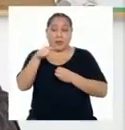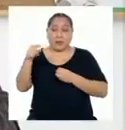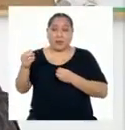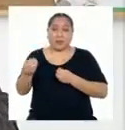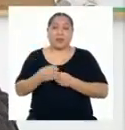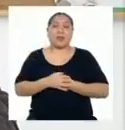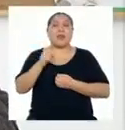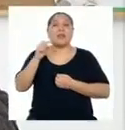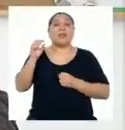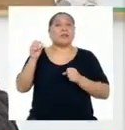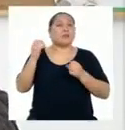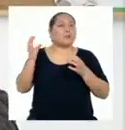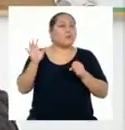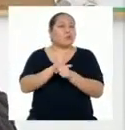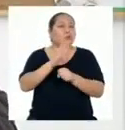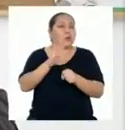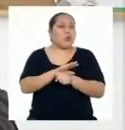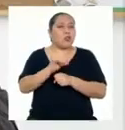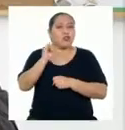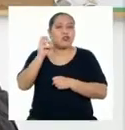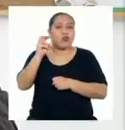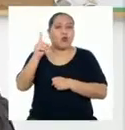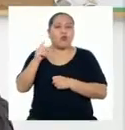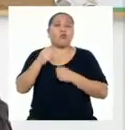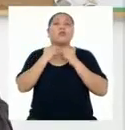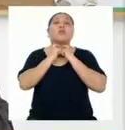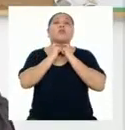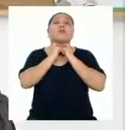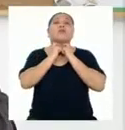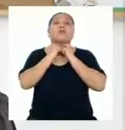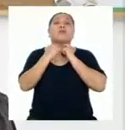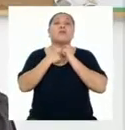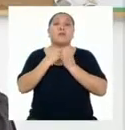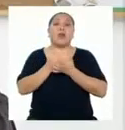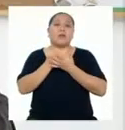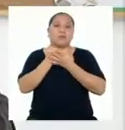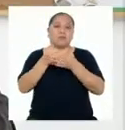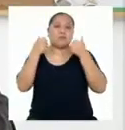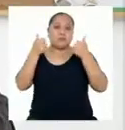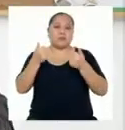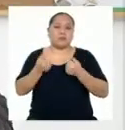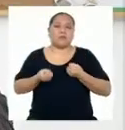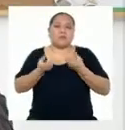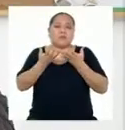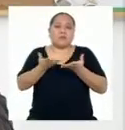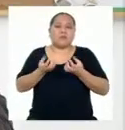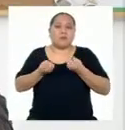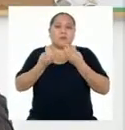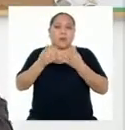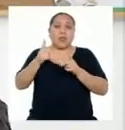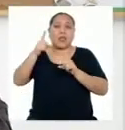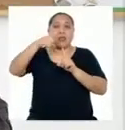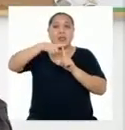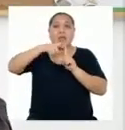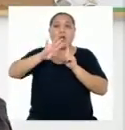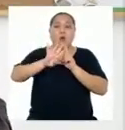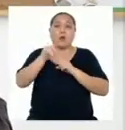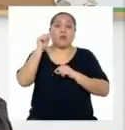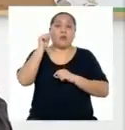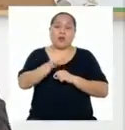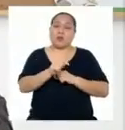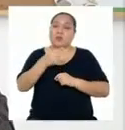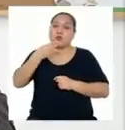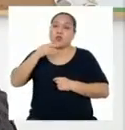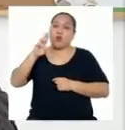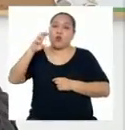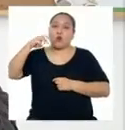yodo contribuye a que la función de la glándula sea estable, porque favorece la producción de la tiroxina o T4, que es